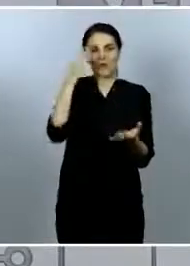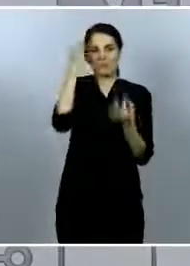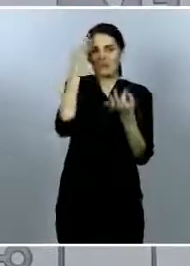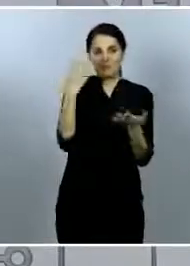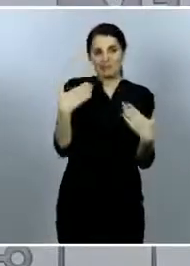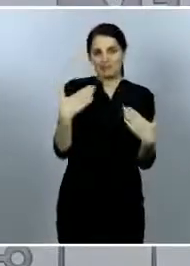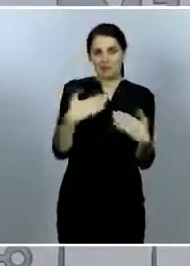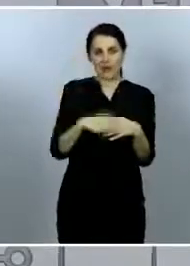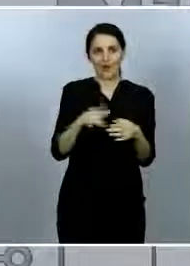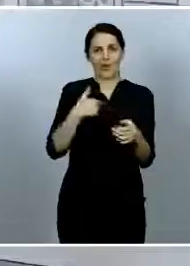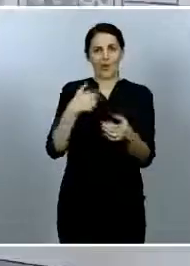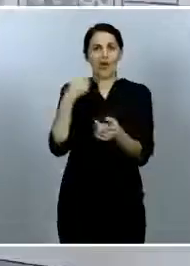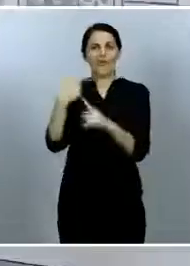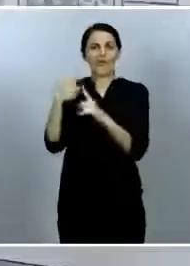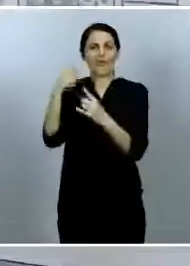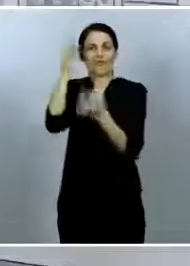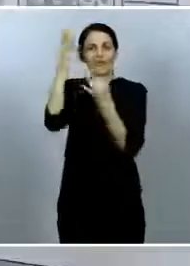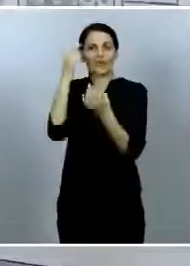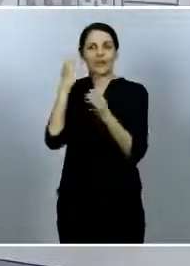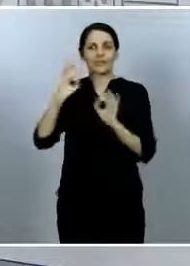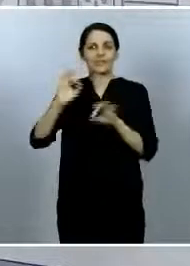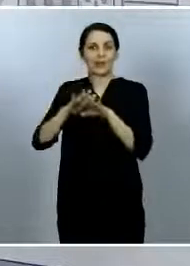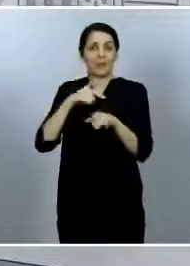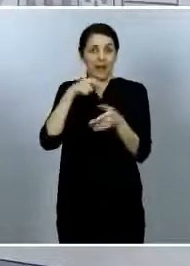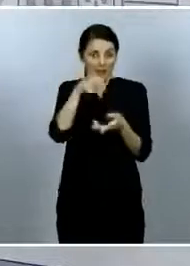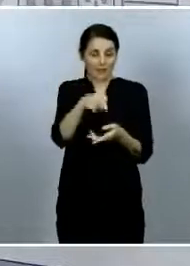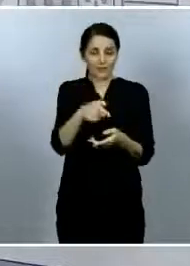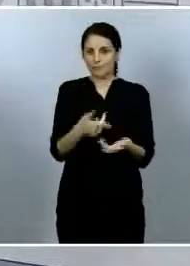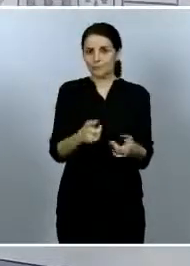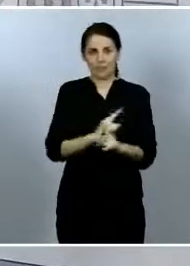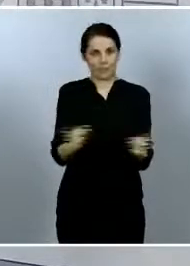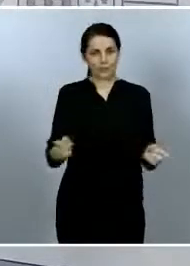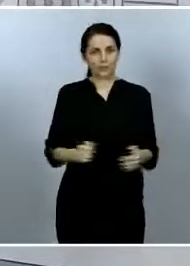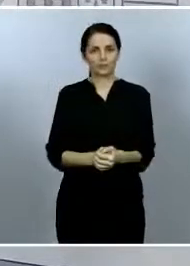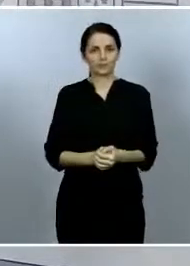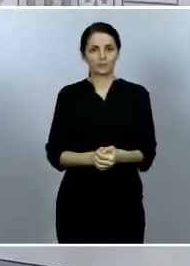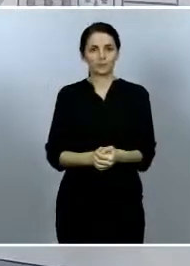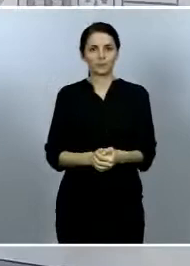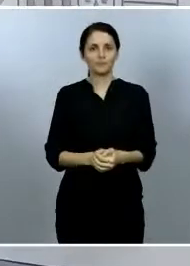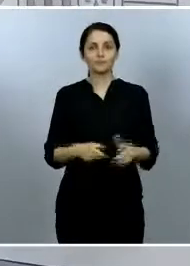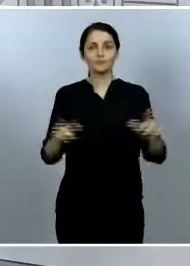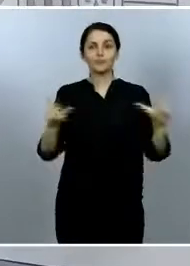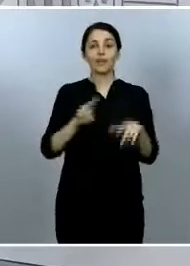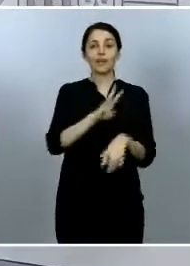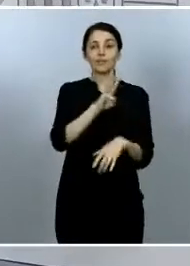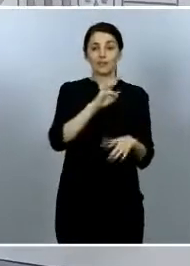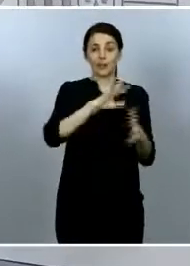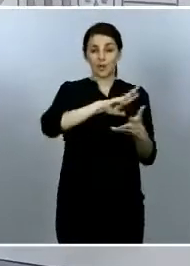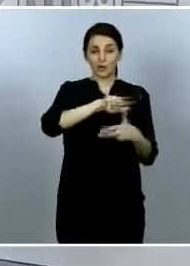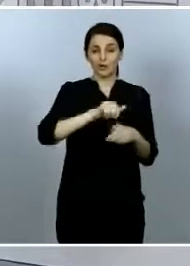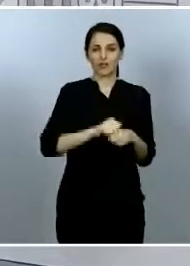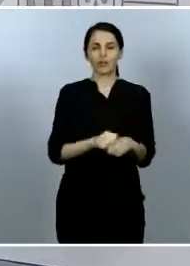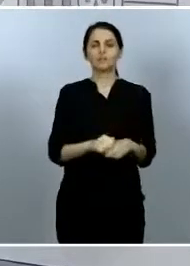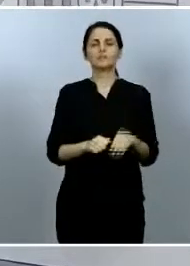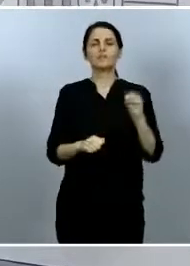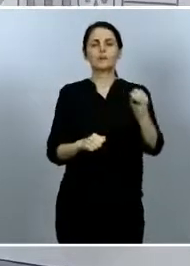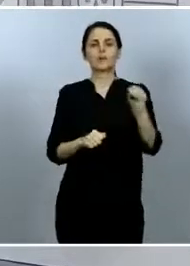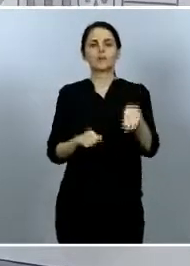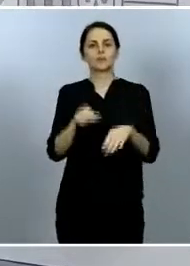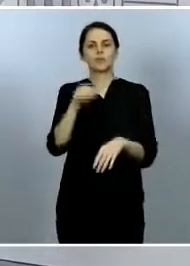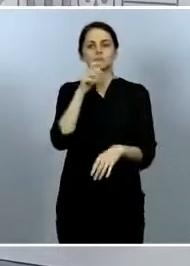estas cuestiones. Antena 3 Noticias pregunta a las comunidades que quieran dar por terminada la fase 3